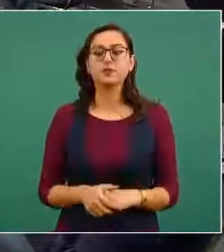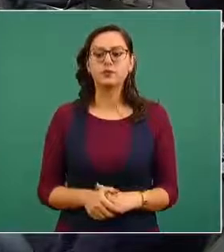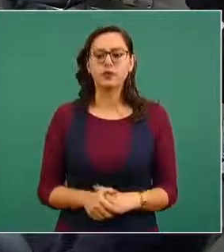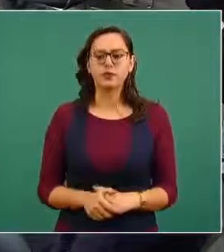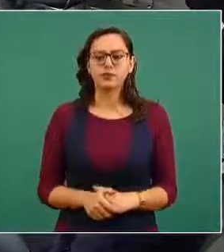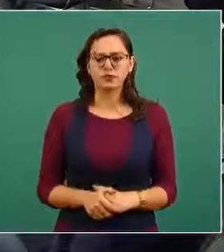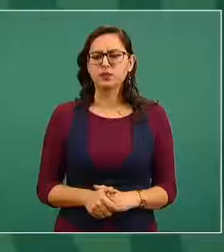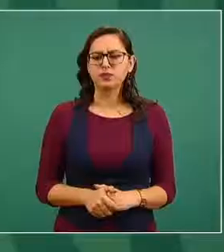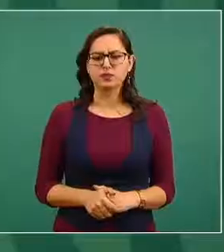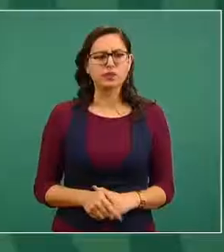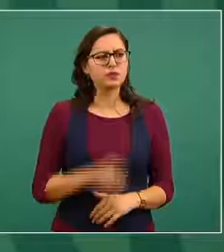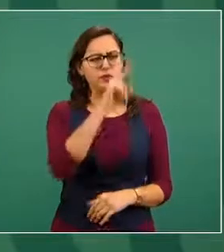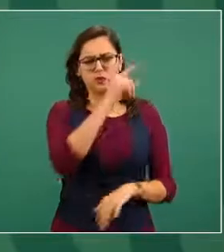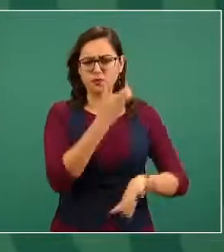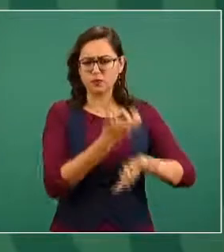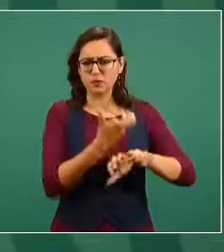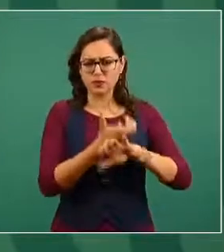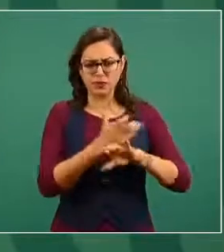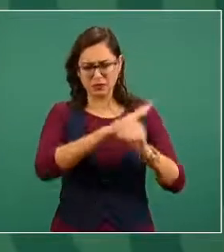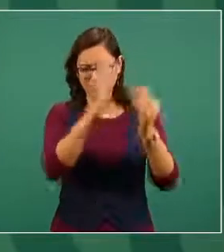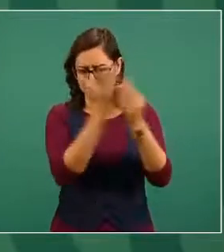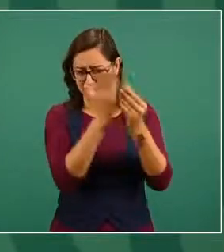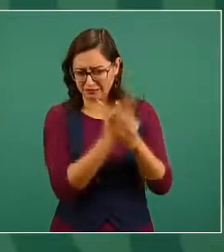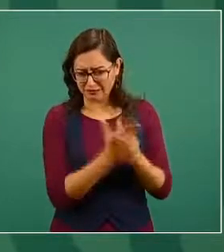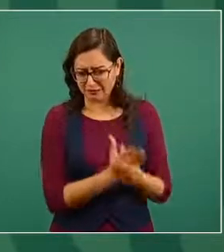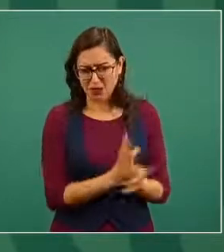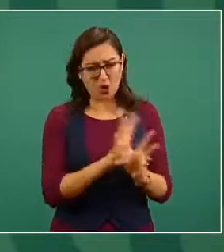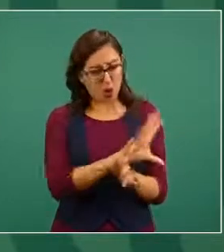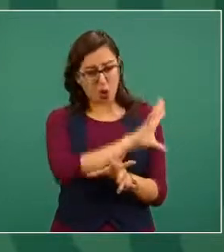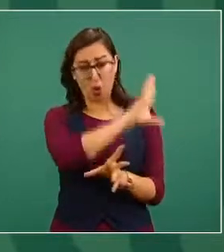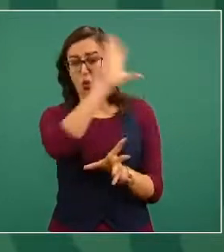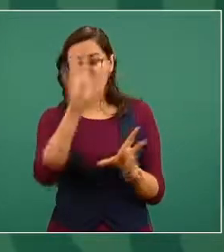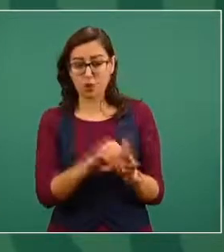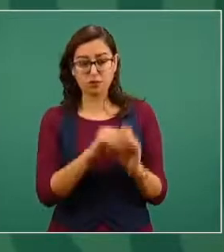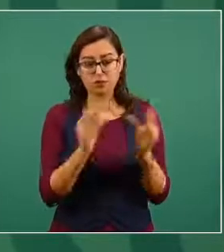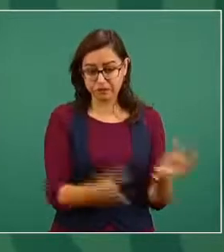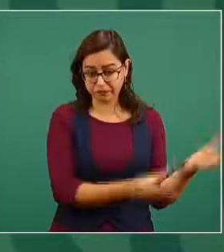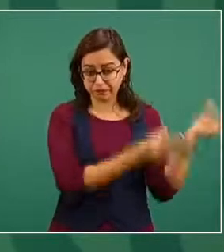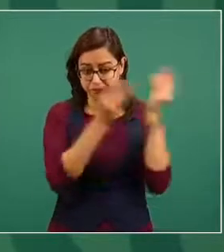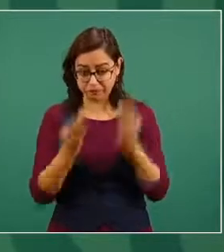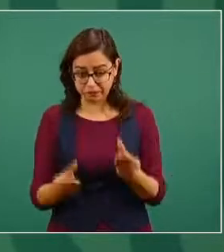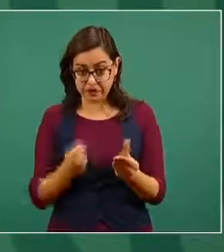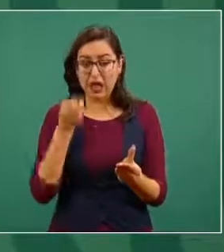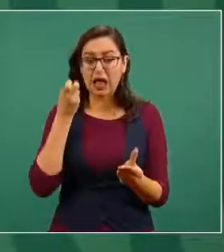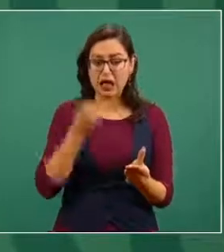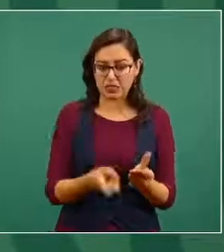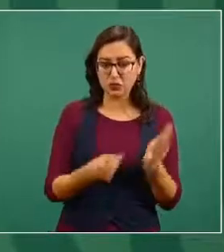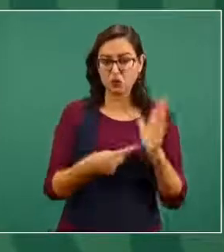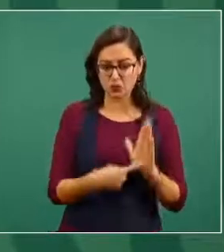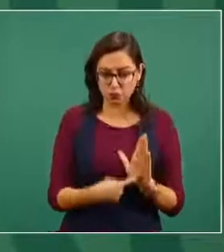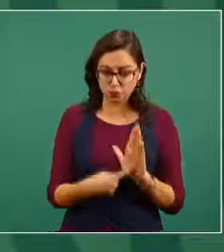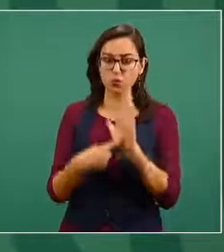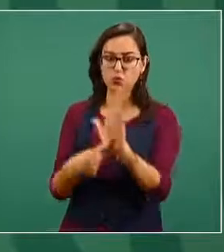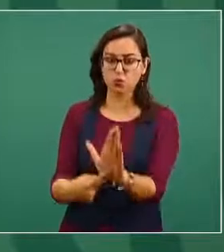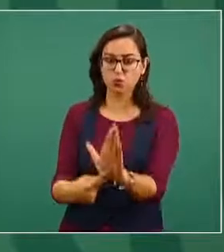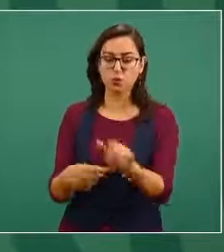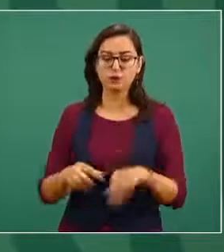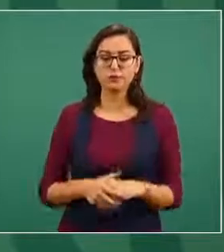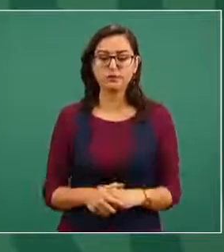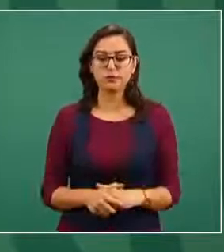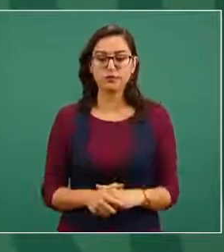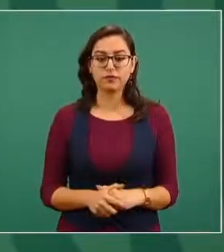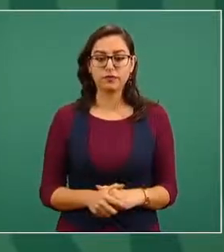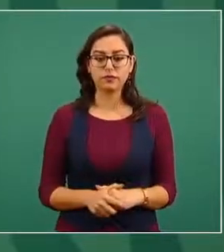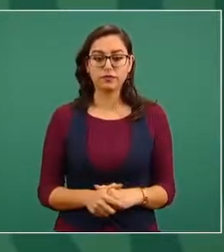lo que nos mandaron este todo el expediente y ellos